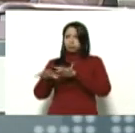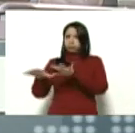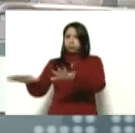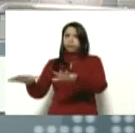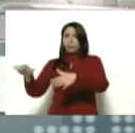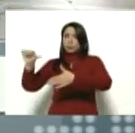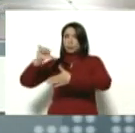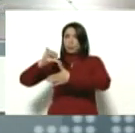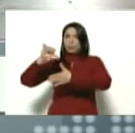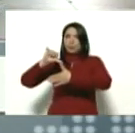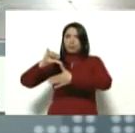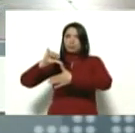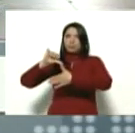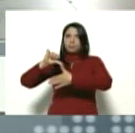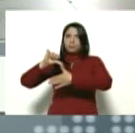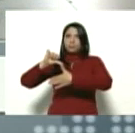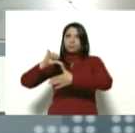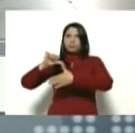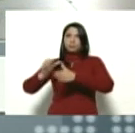Sudamérica.